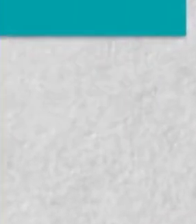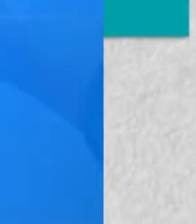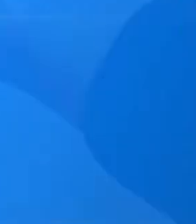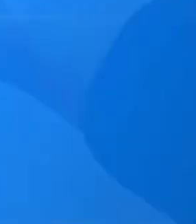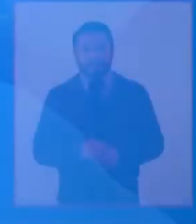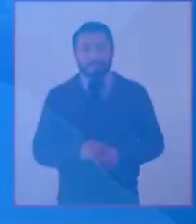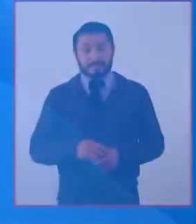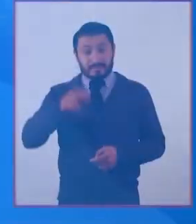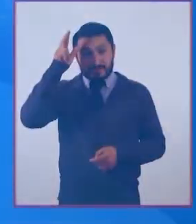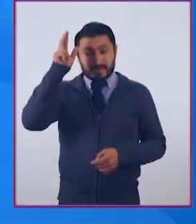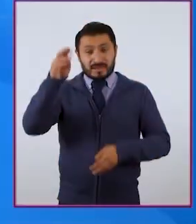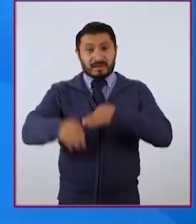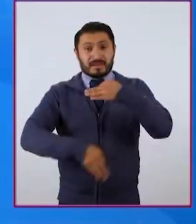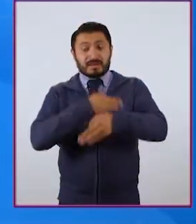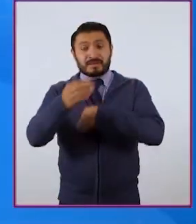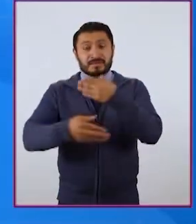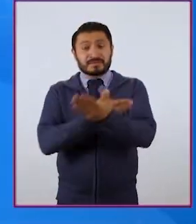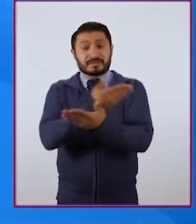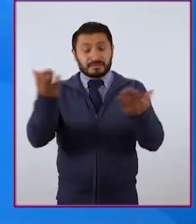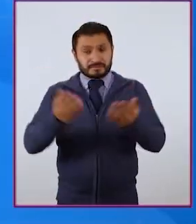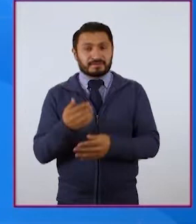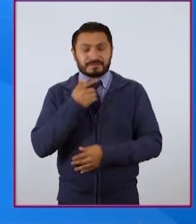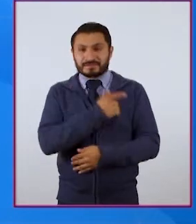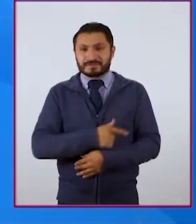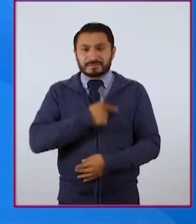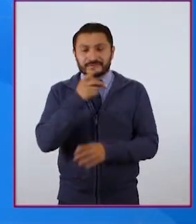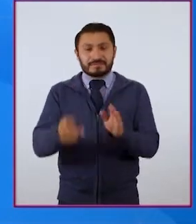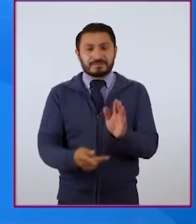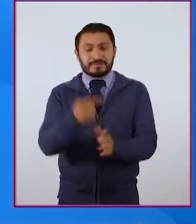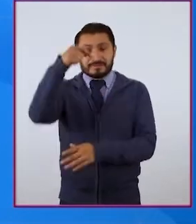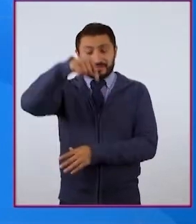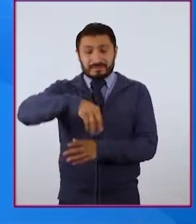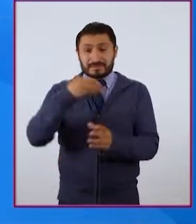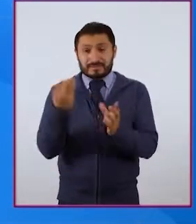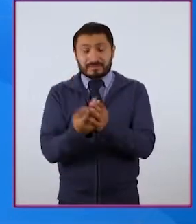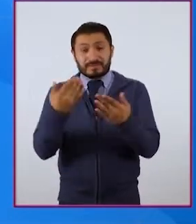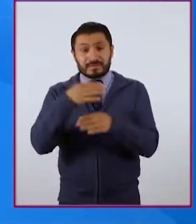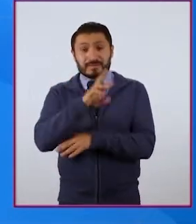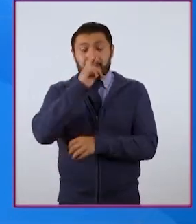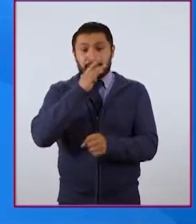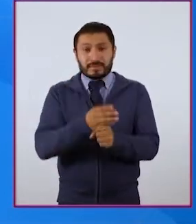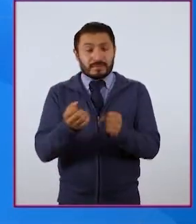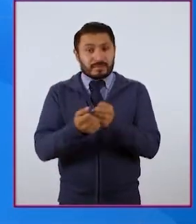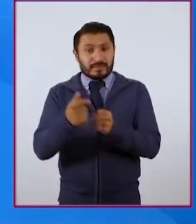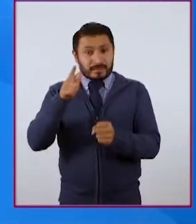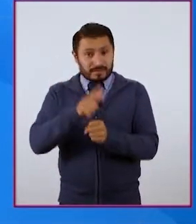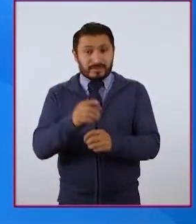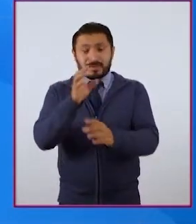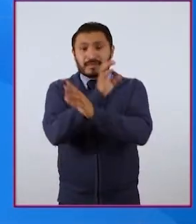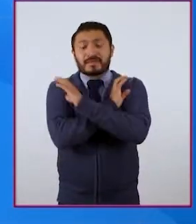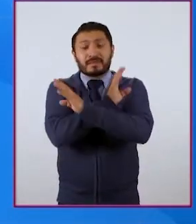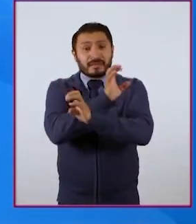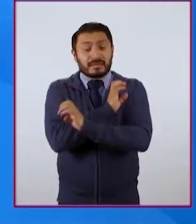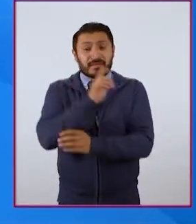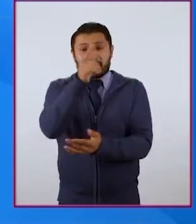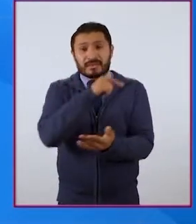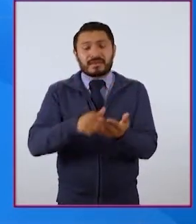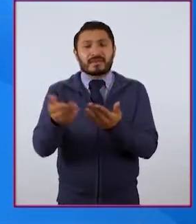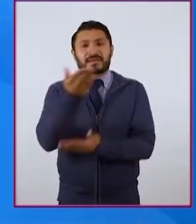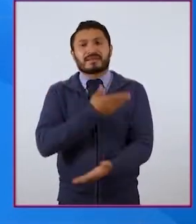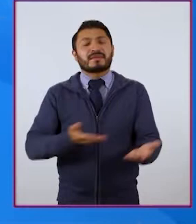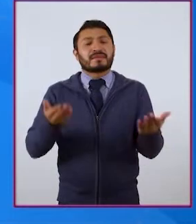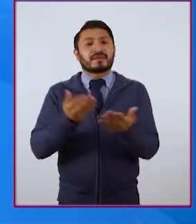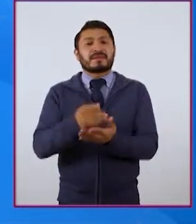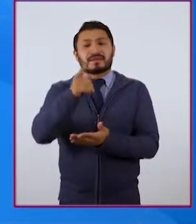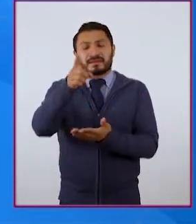¡Hola a todos! ¡Hola y todos! ¡Qué gusto tenerles de nuevo en nuestro programa de responsabilidad social, cívica y ética! Un espacio para compartir cómo